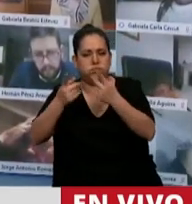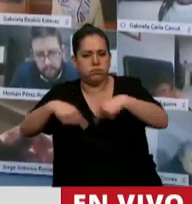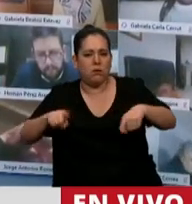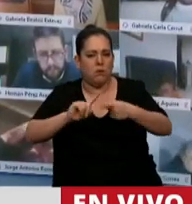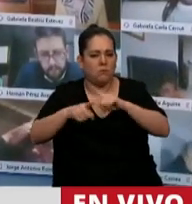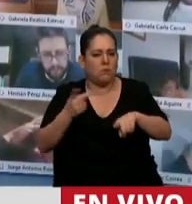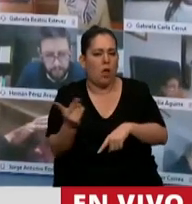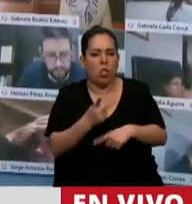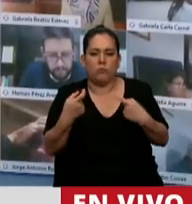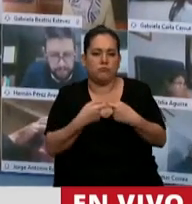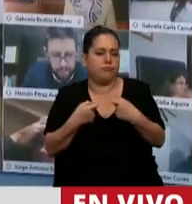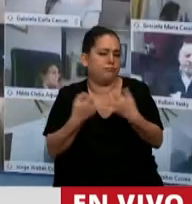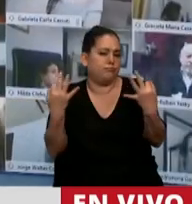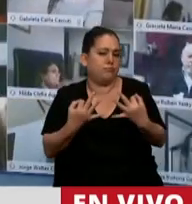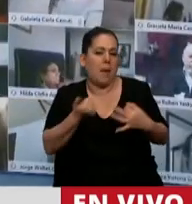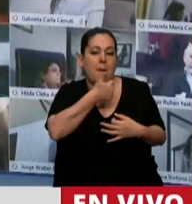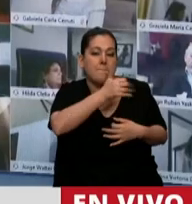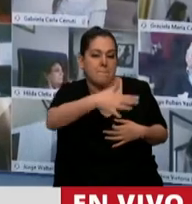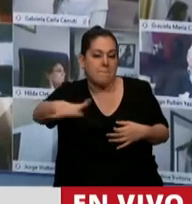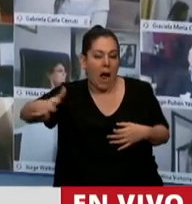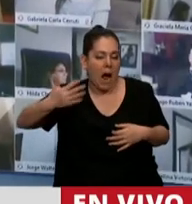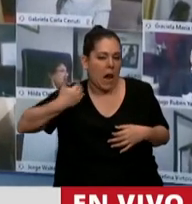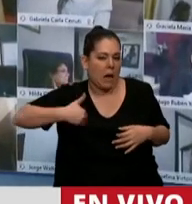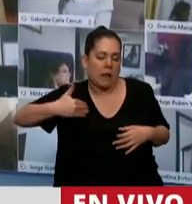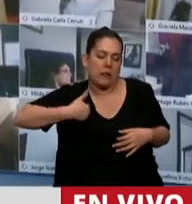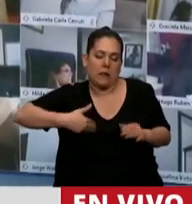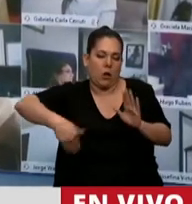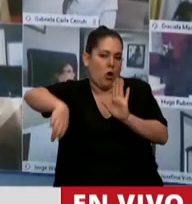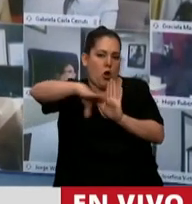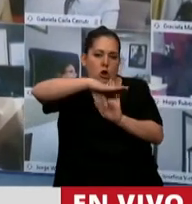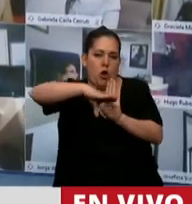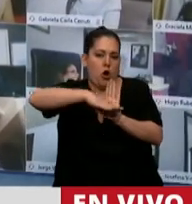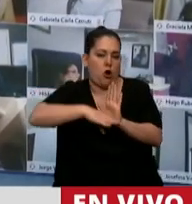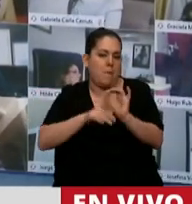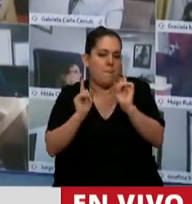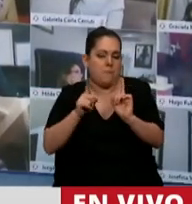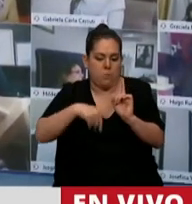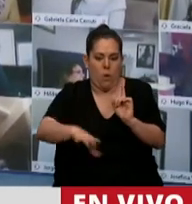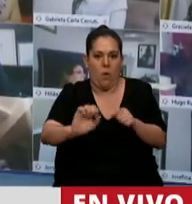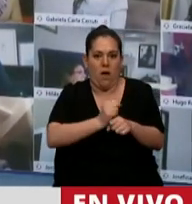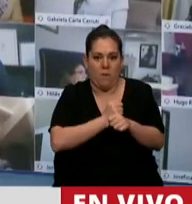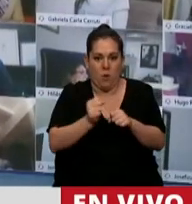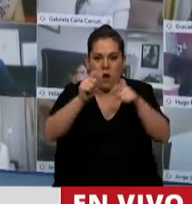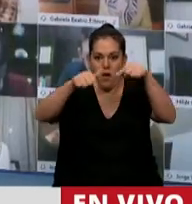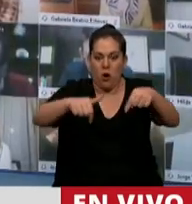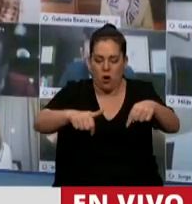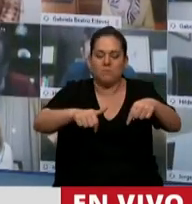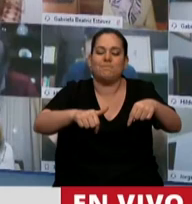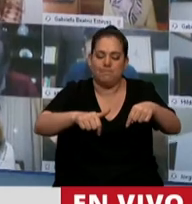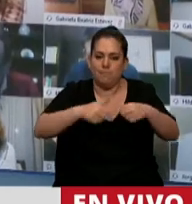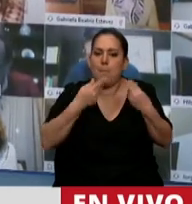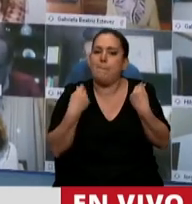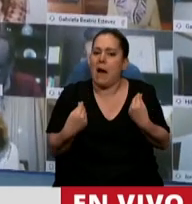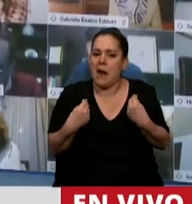extenso como el que tenemos, presidente, obviamente que estas normas como las que hoy estamos tratando para tratar de